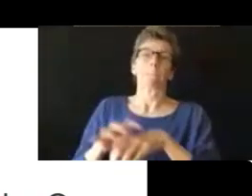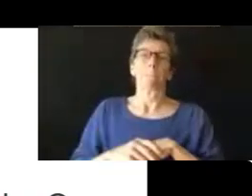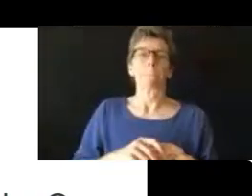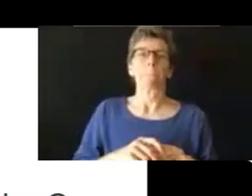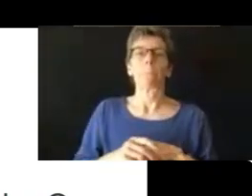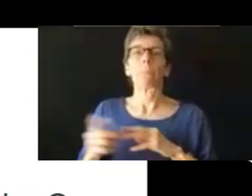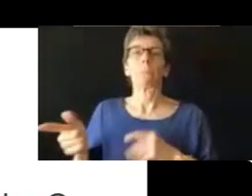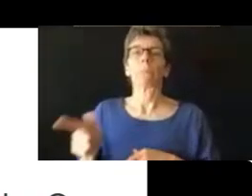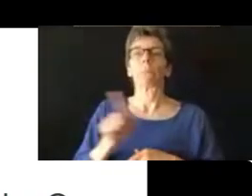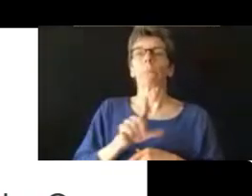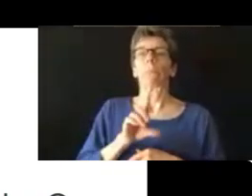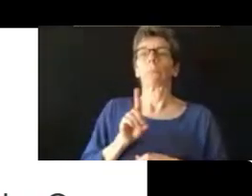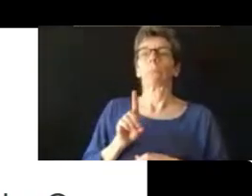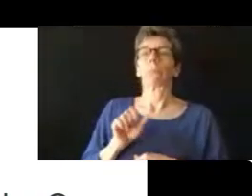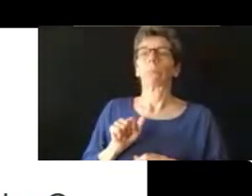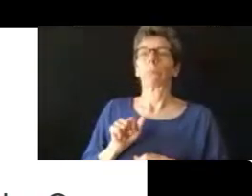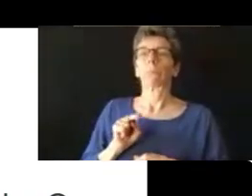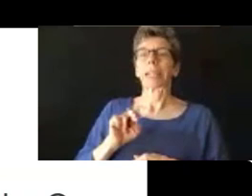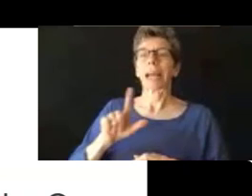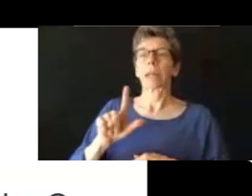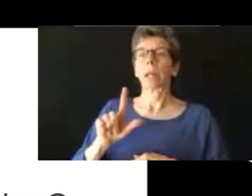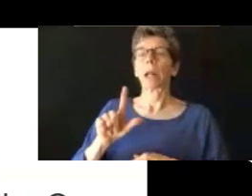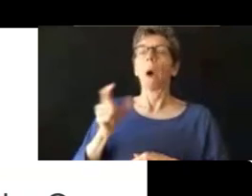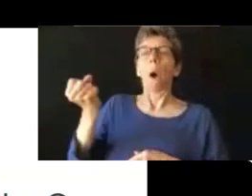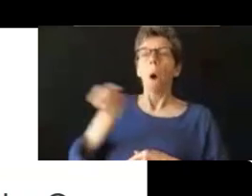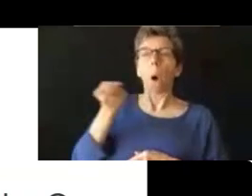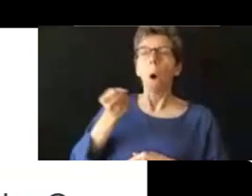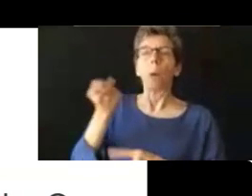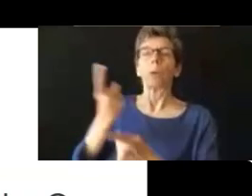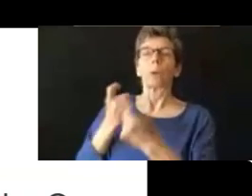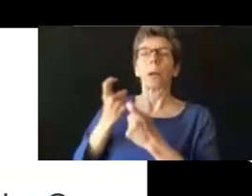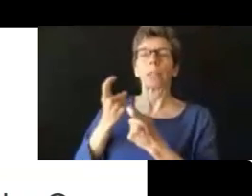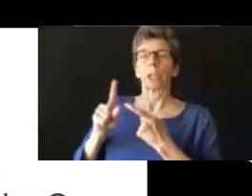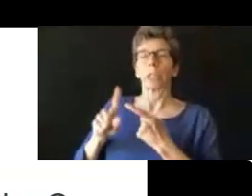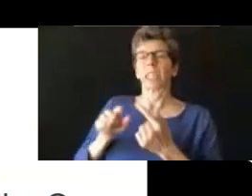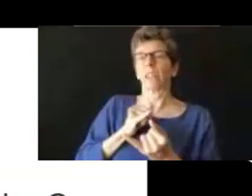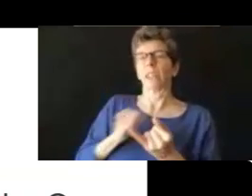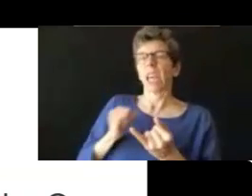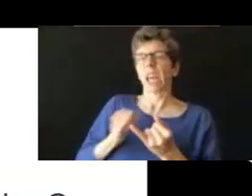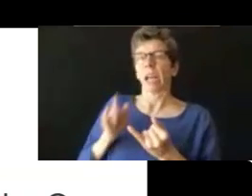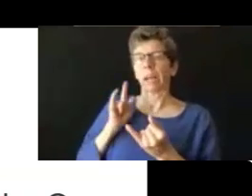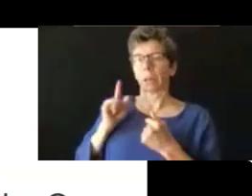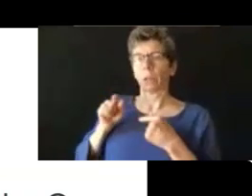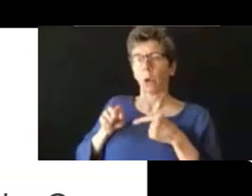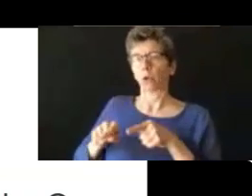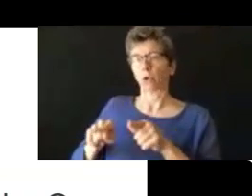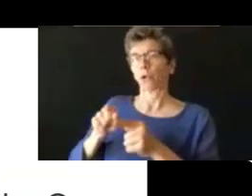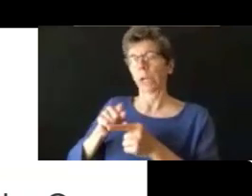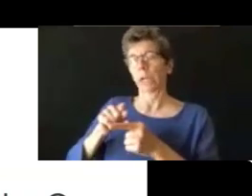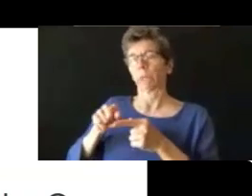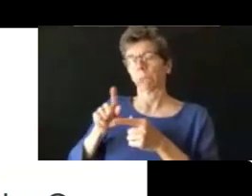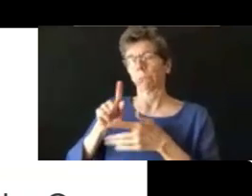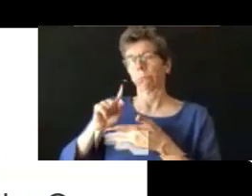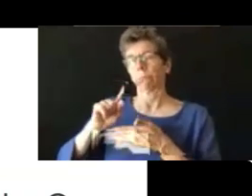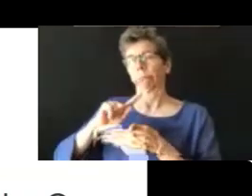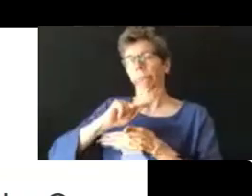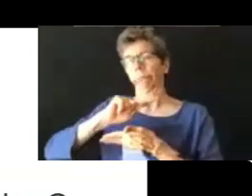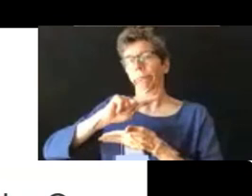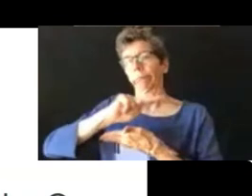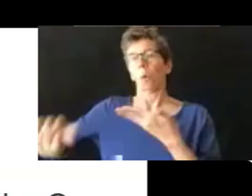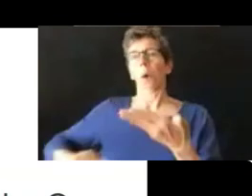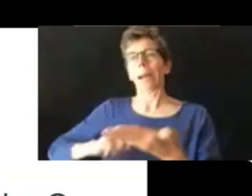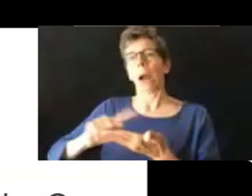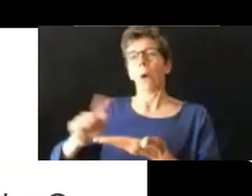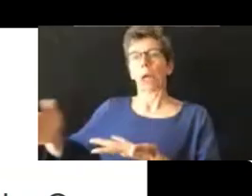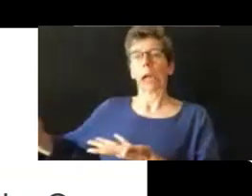Sí, y tendremos una sesión de preguntas y respuestas al final, así que estaremos recopilando las preguntas para que al final trataremos de responder a la